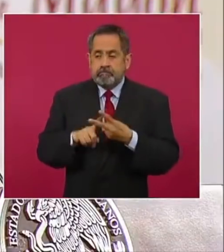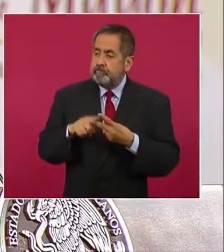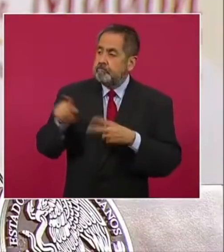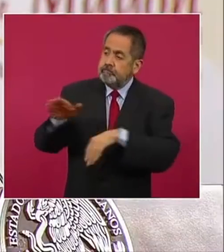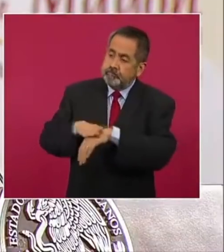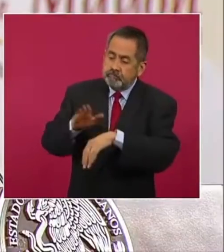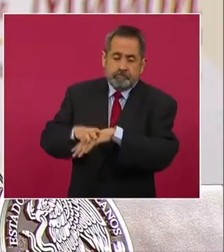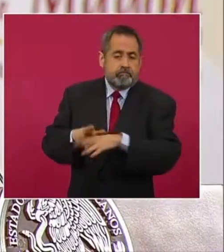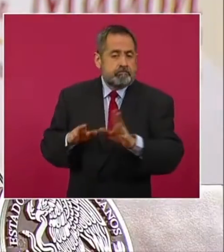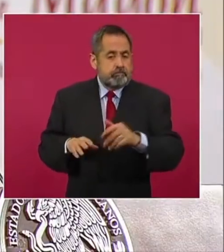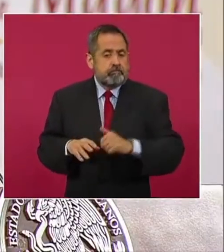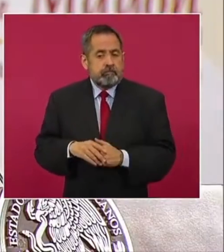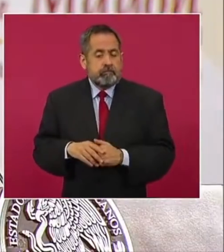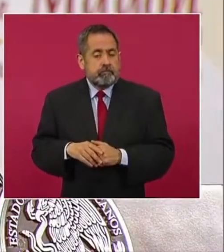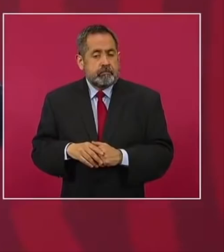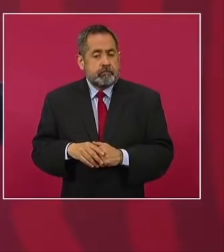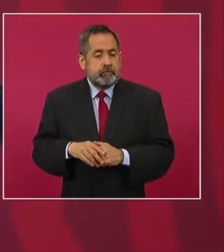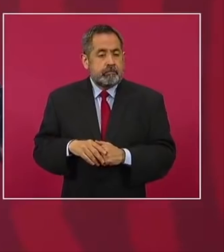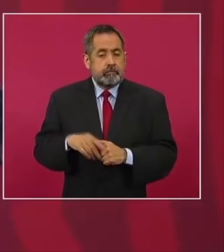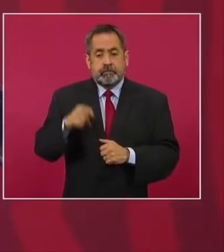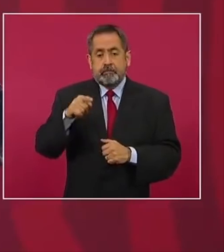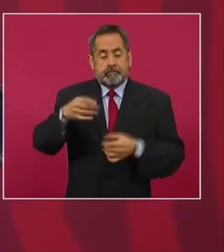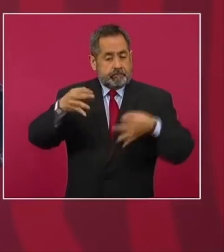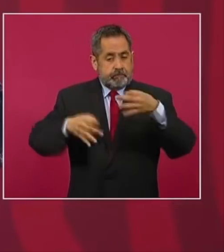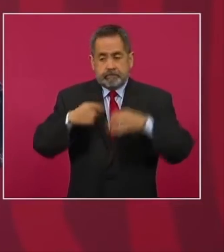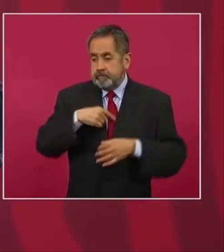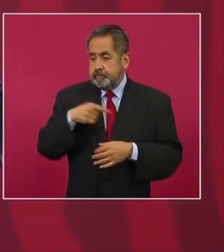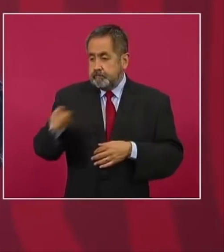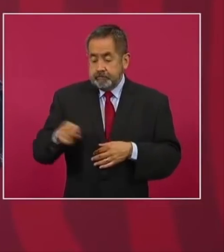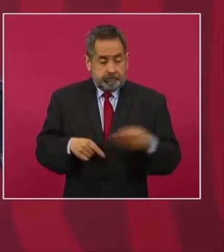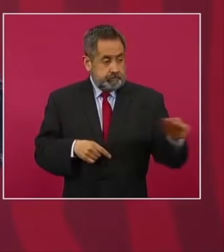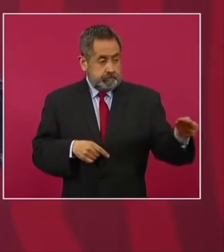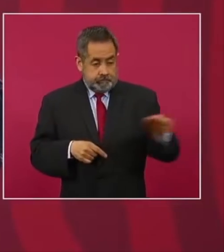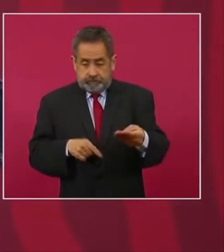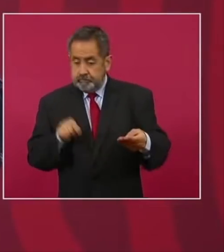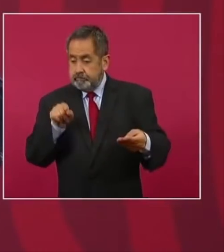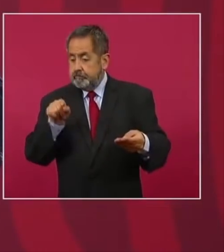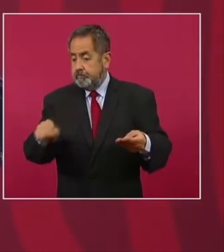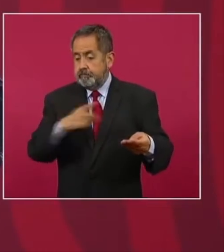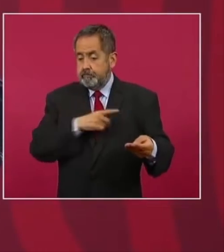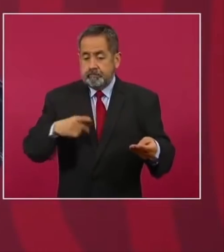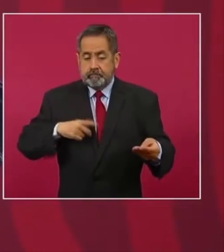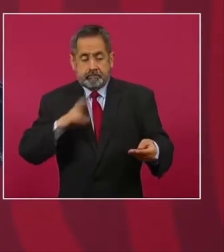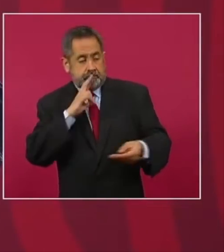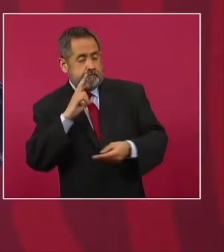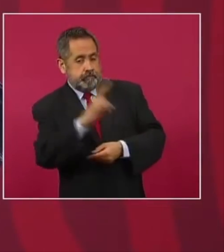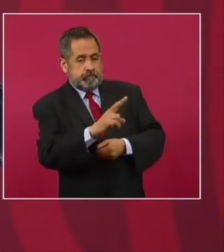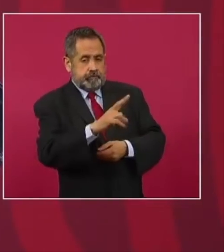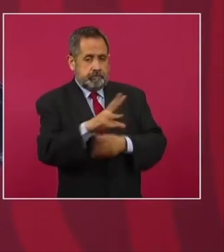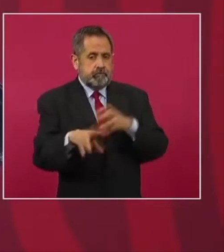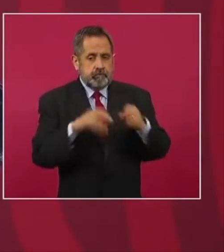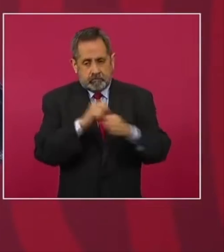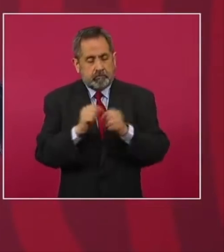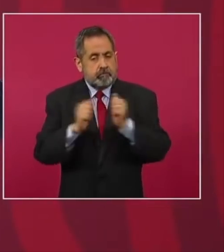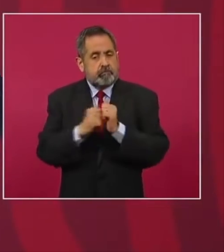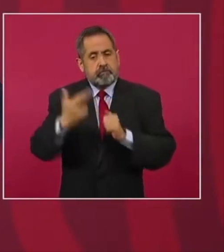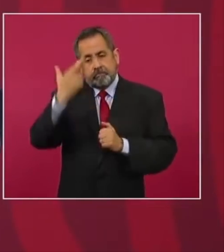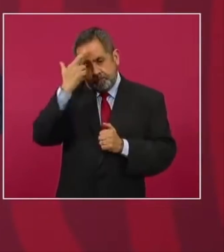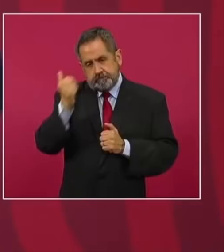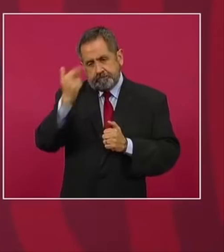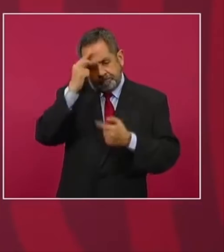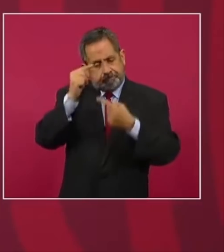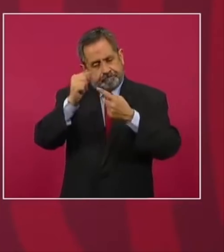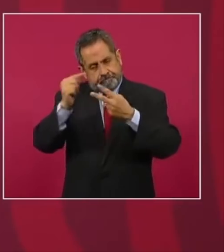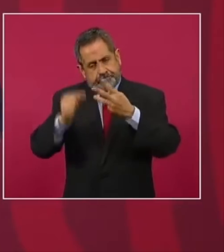que estará obligada, si llega la solicitud, a dar una respuesta fundamentada de la